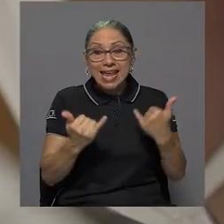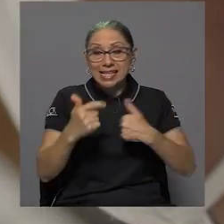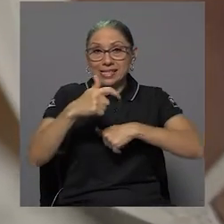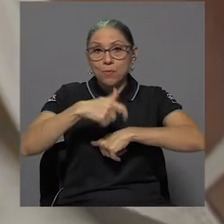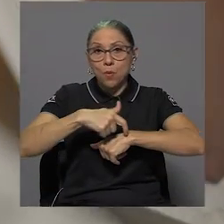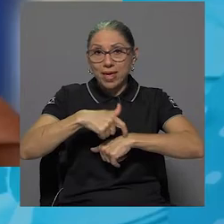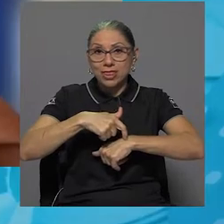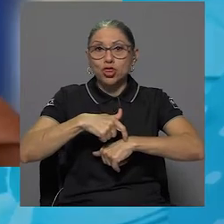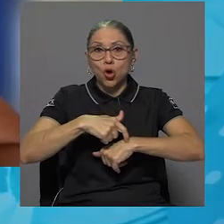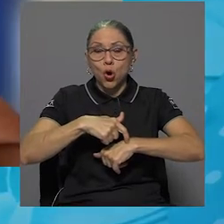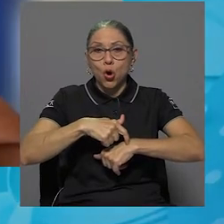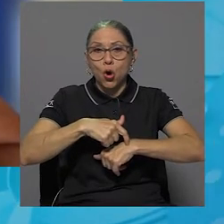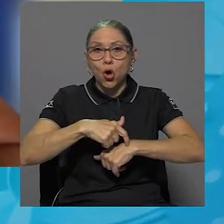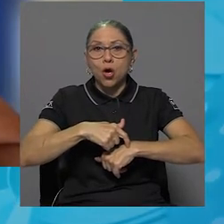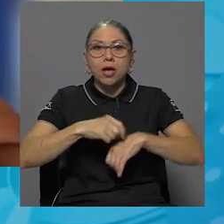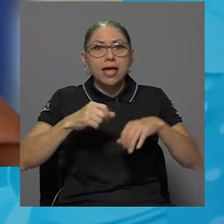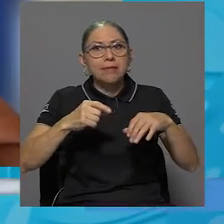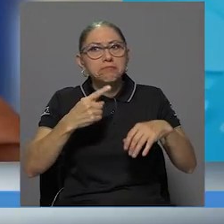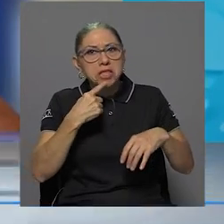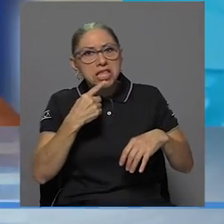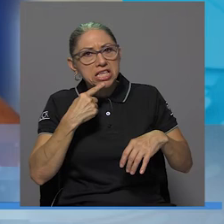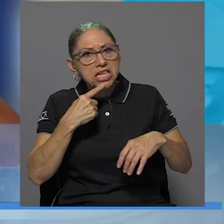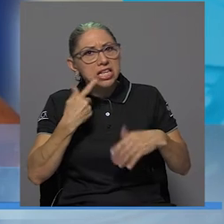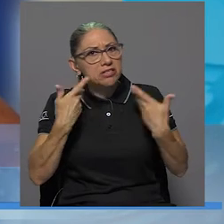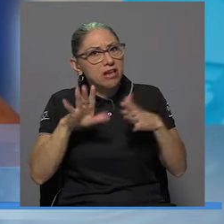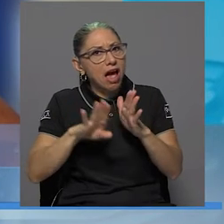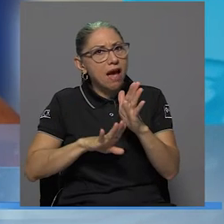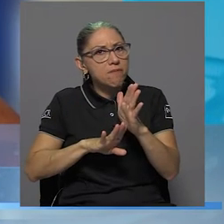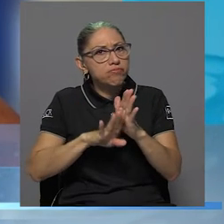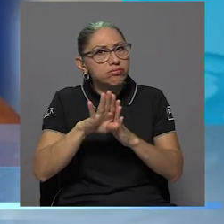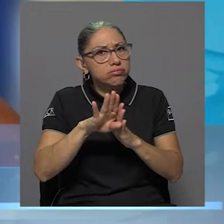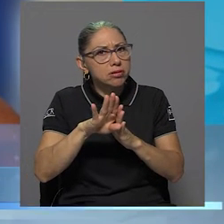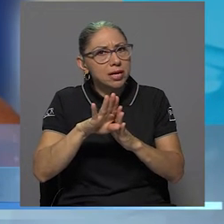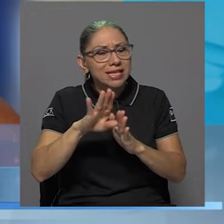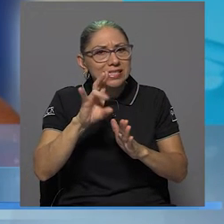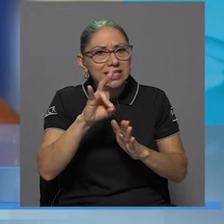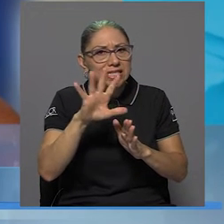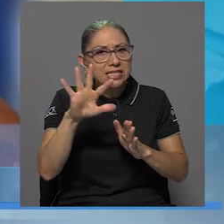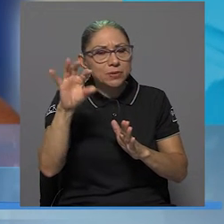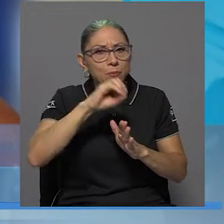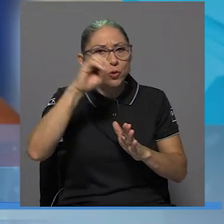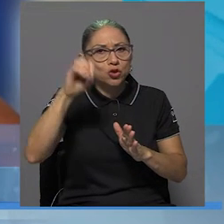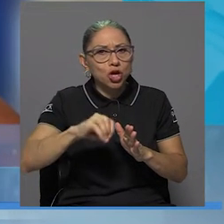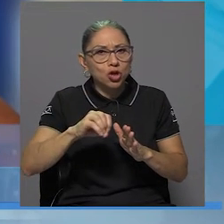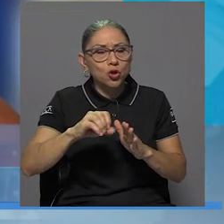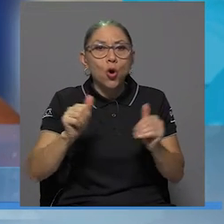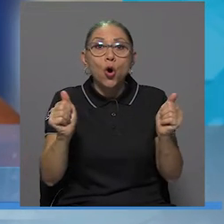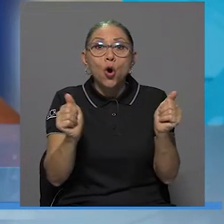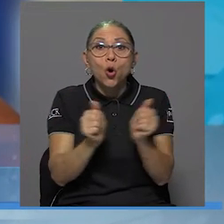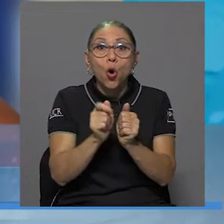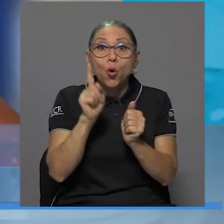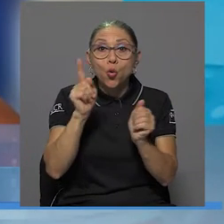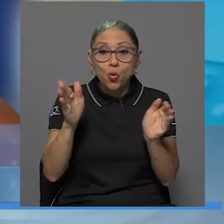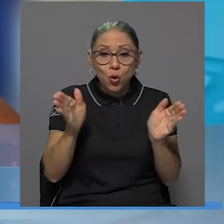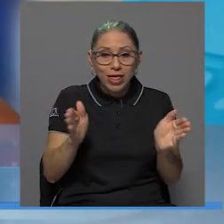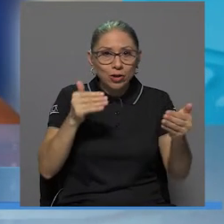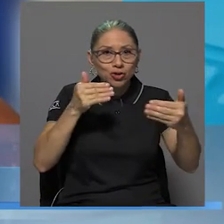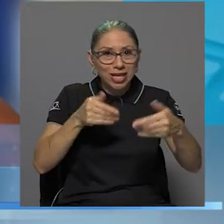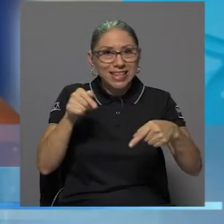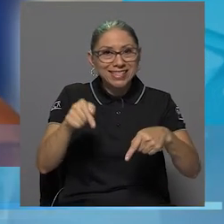decir que hemos avanzado en un 75% con uno de los kits que hemos